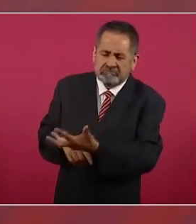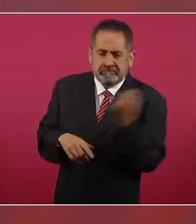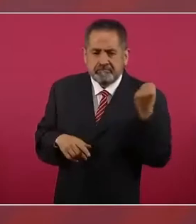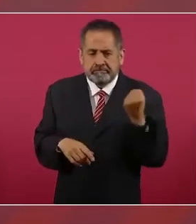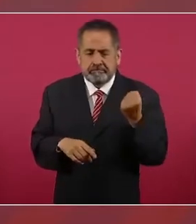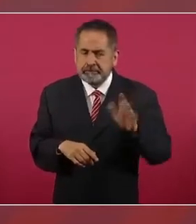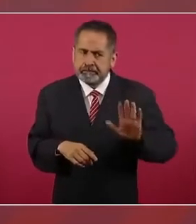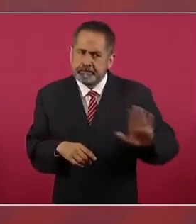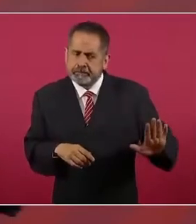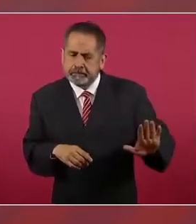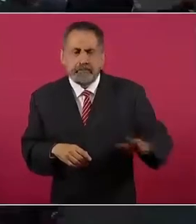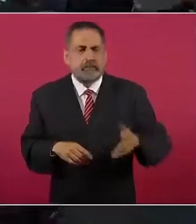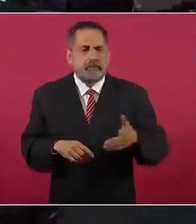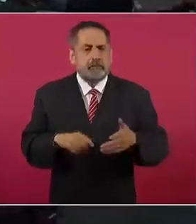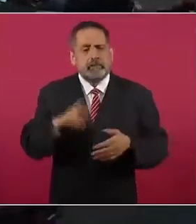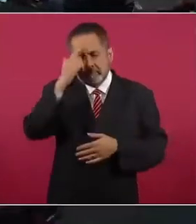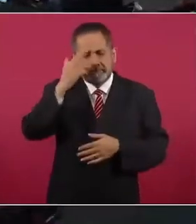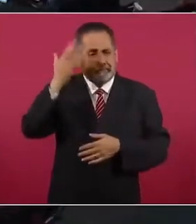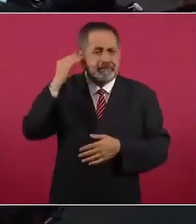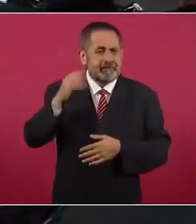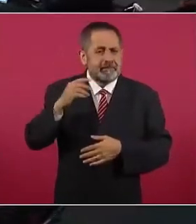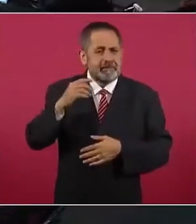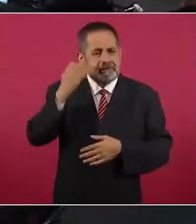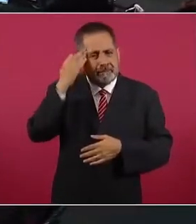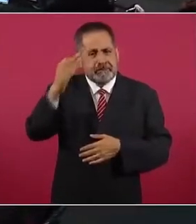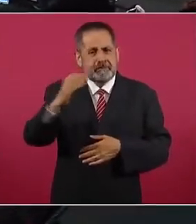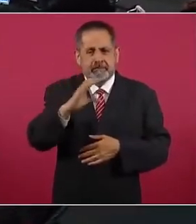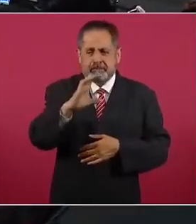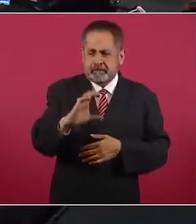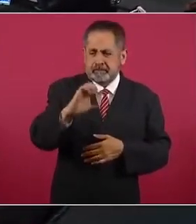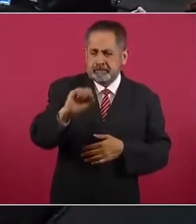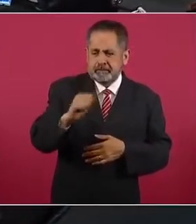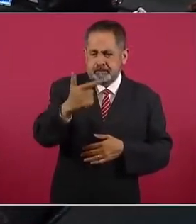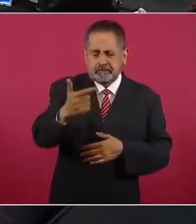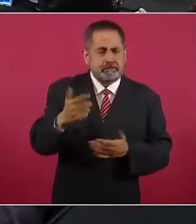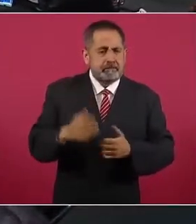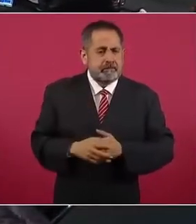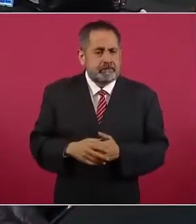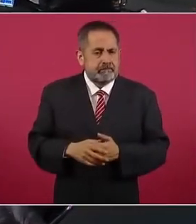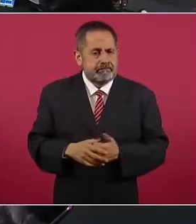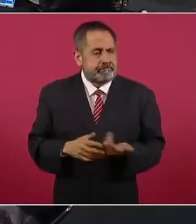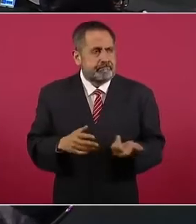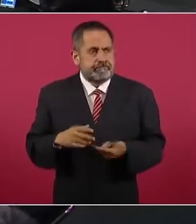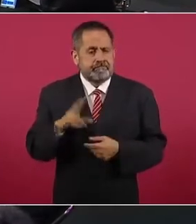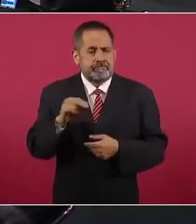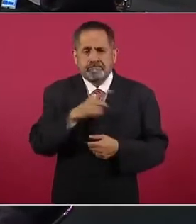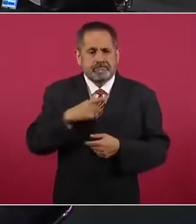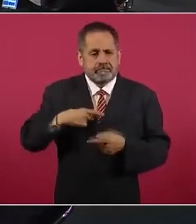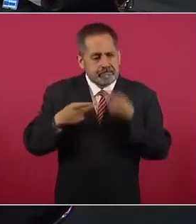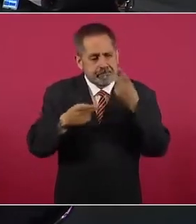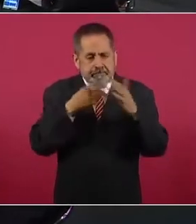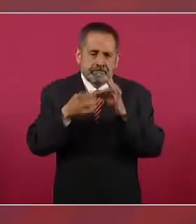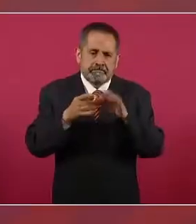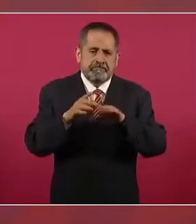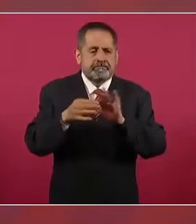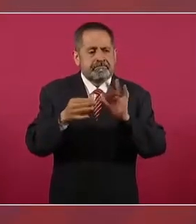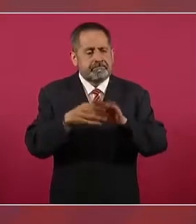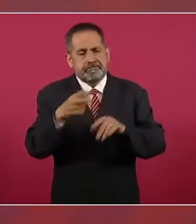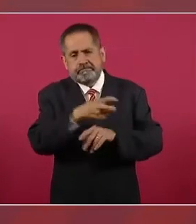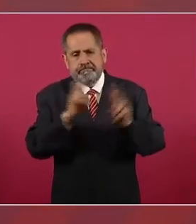¿Qué hizo Salinas? Es que de veras no debería yo de estar hablando de estos temas.